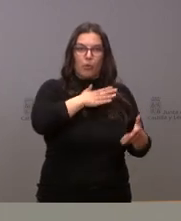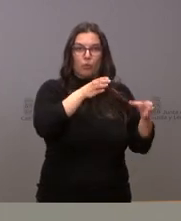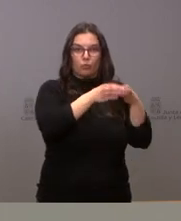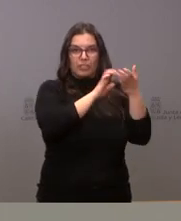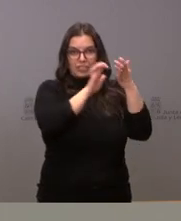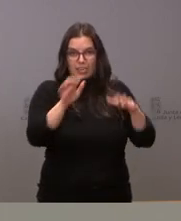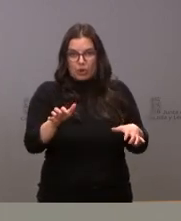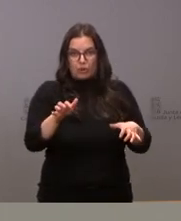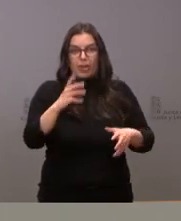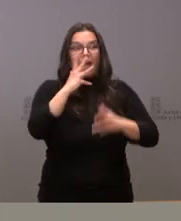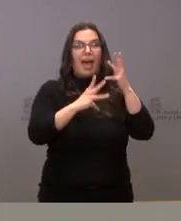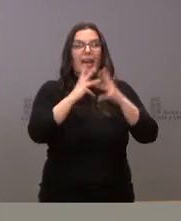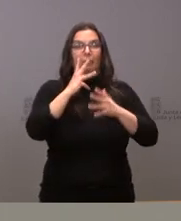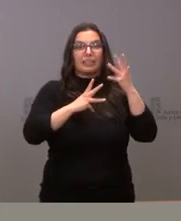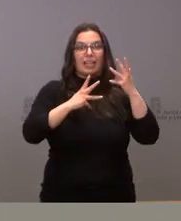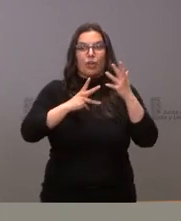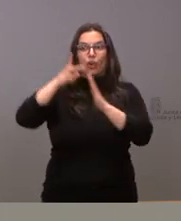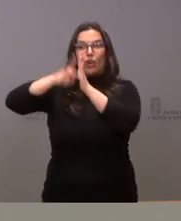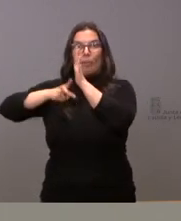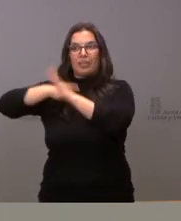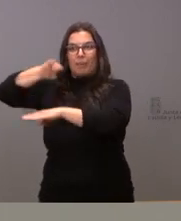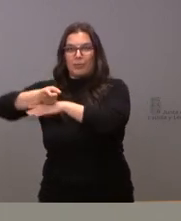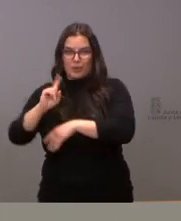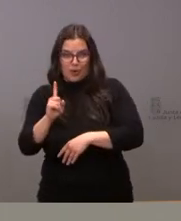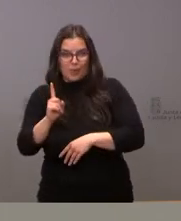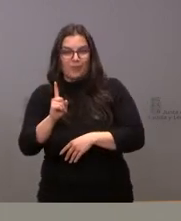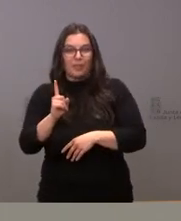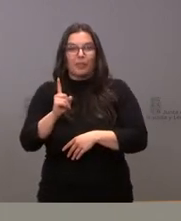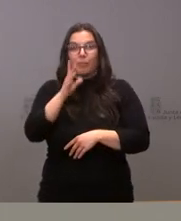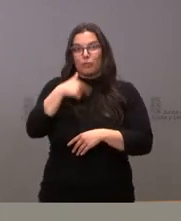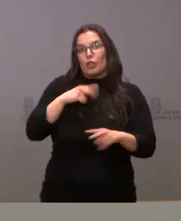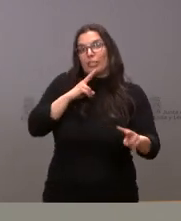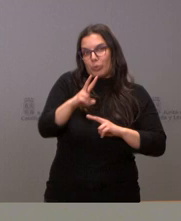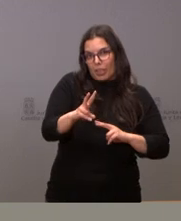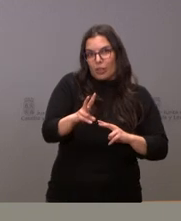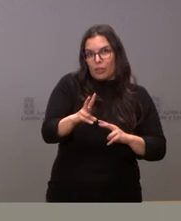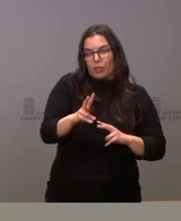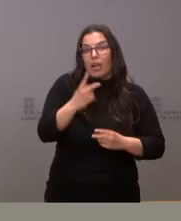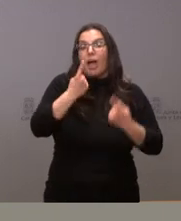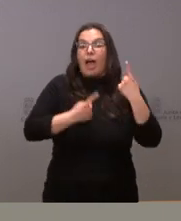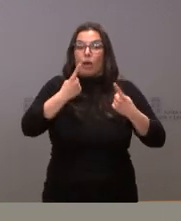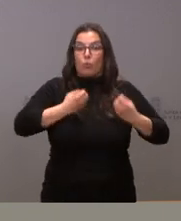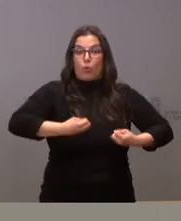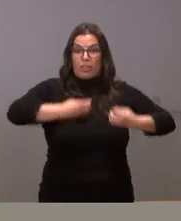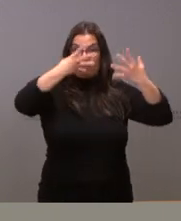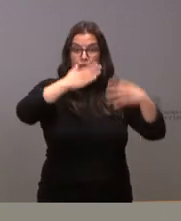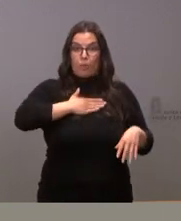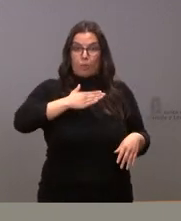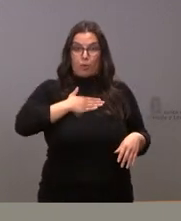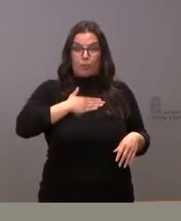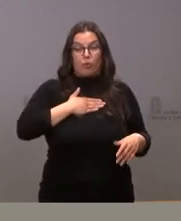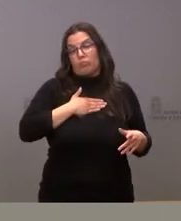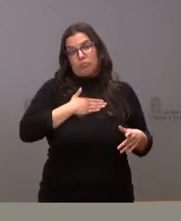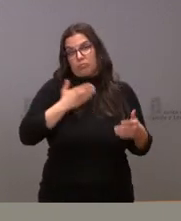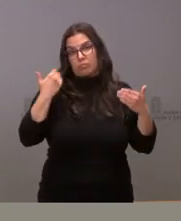como administración que regula el general ¿no? y en ese sentido era la respuesta algunos de los edificios que gestiona la Junta de Castilla y León son